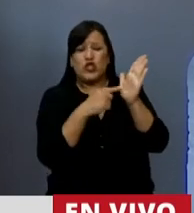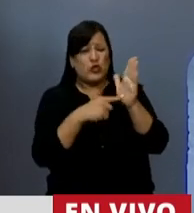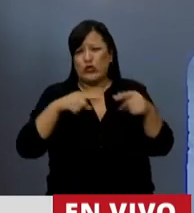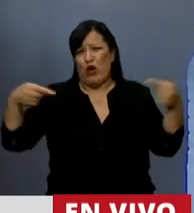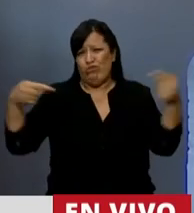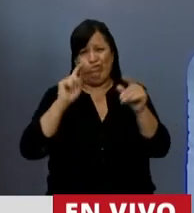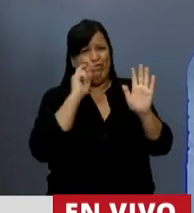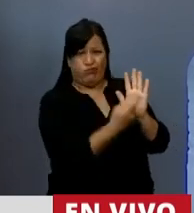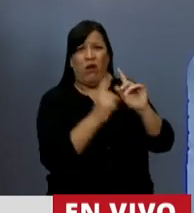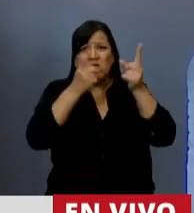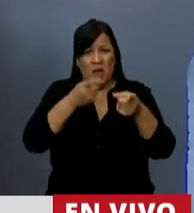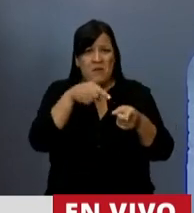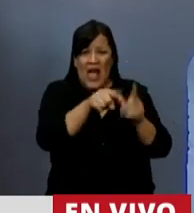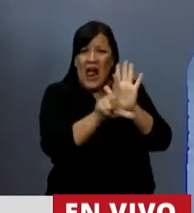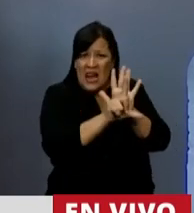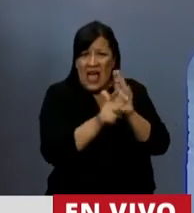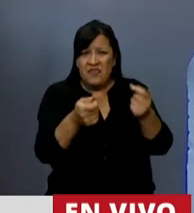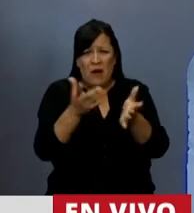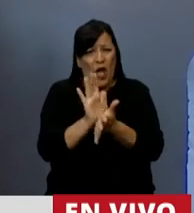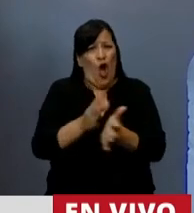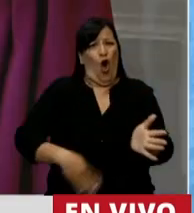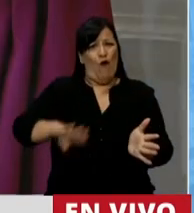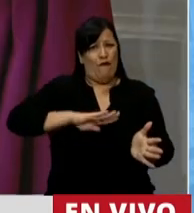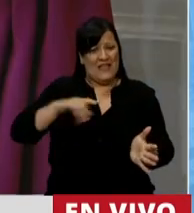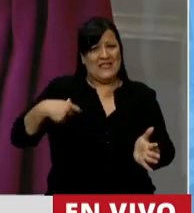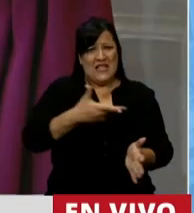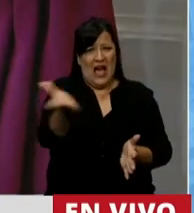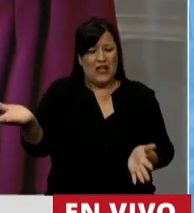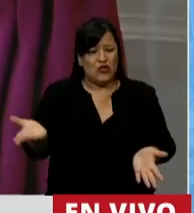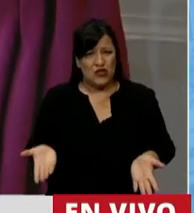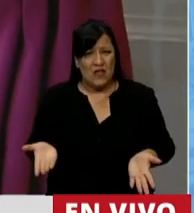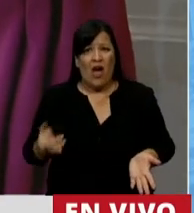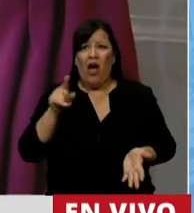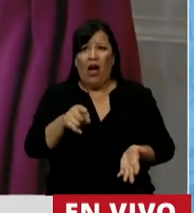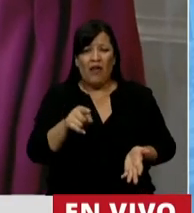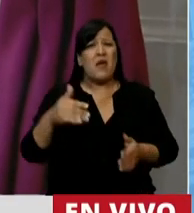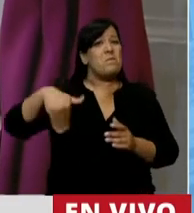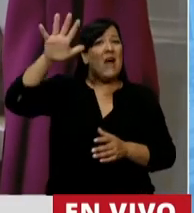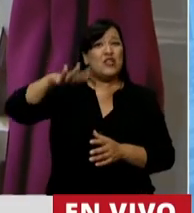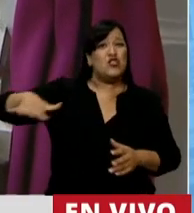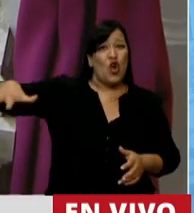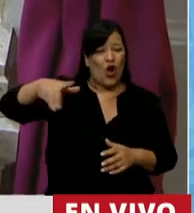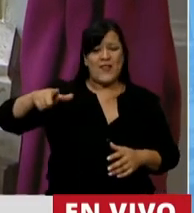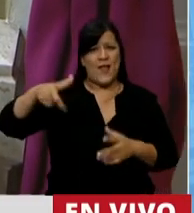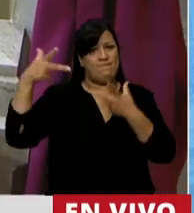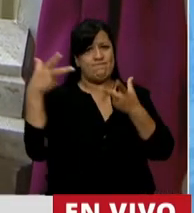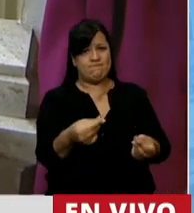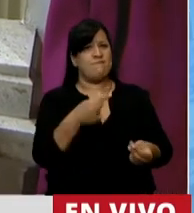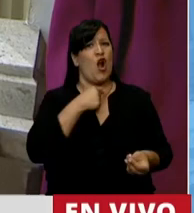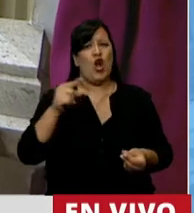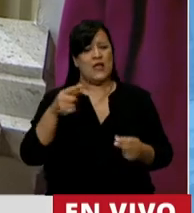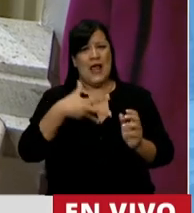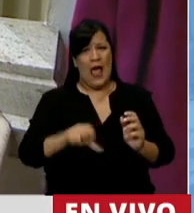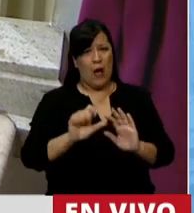y ofende a los argentinos. Que fuera de este recinto mayoritariamente rechazan el aborto.